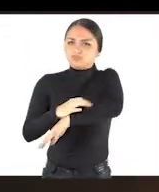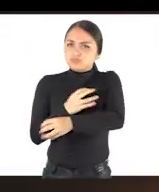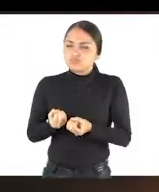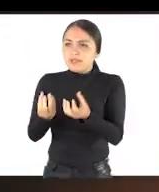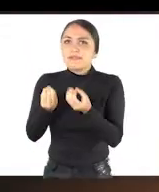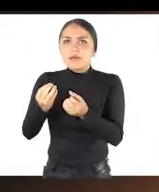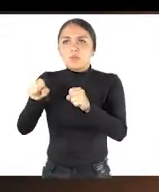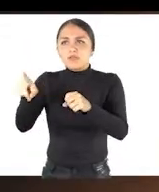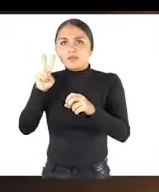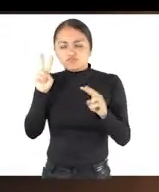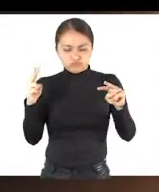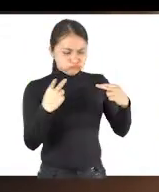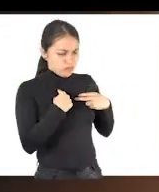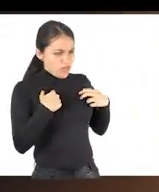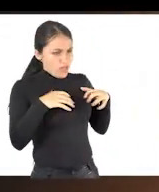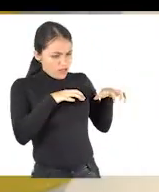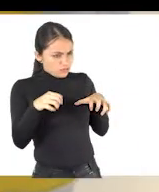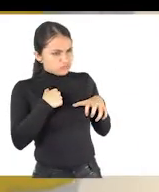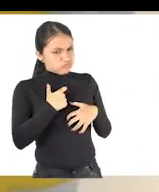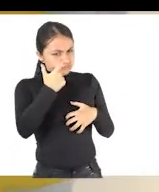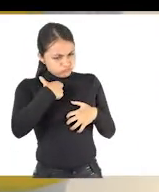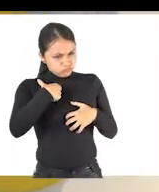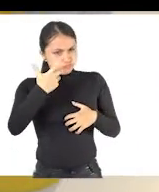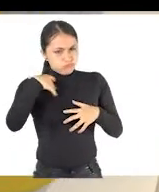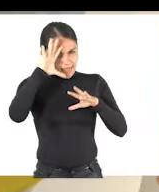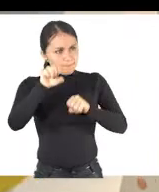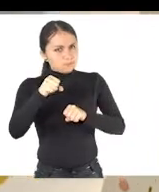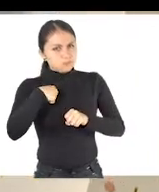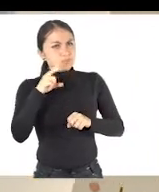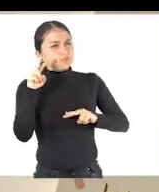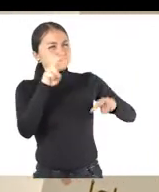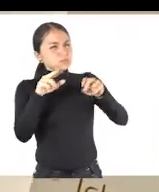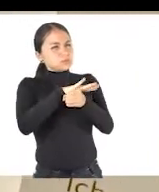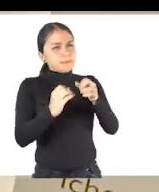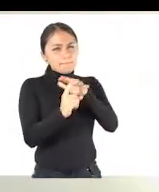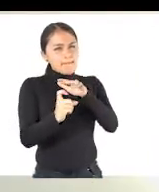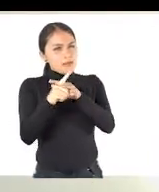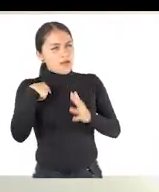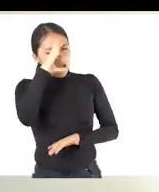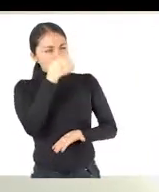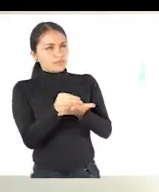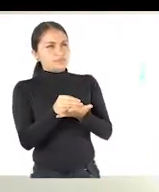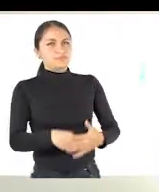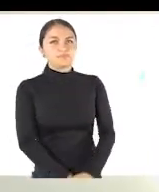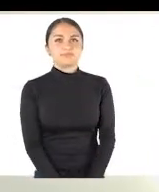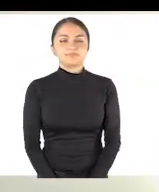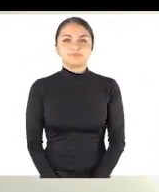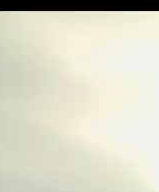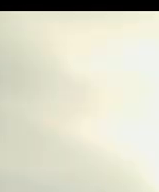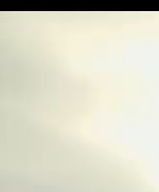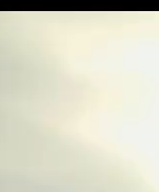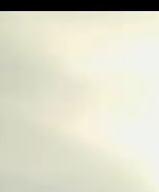socioemocional que les permite también dar a conocer sus acciones, sus actitudes, sus percepciones en las diferentes situaciones que se